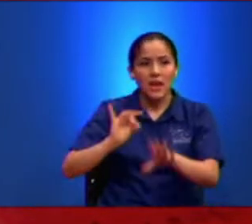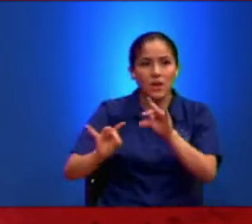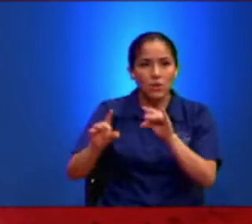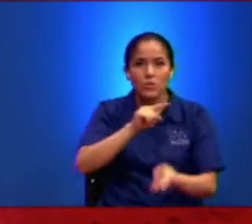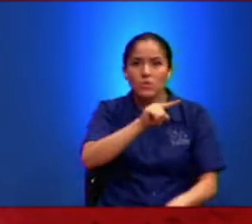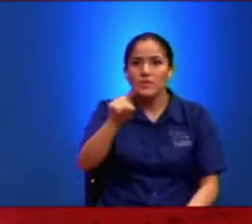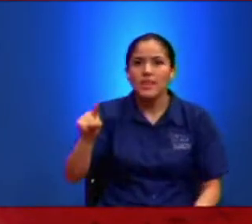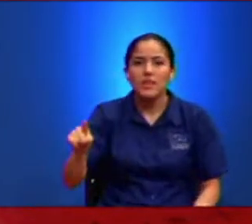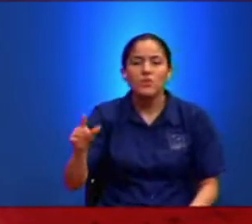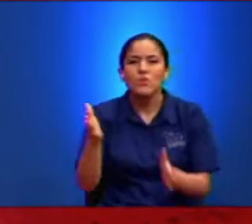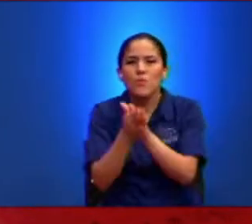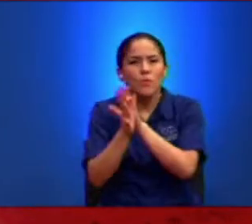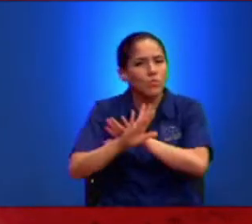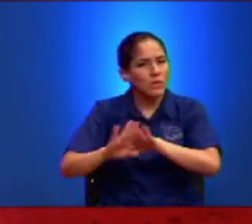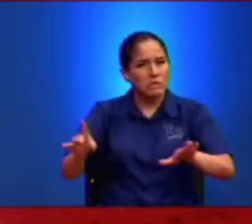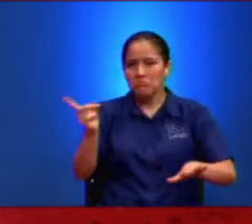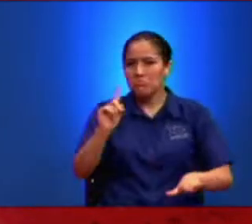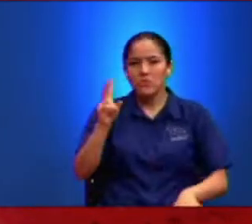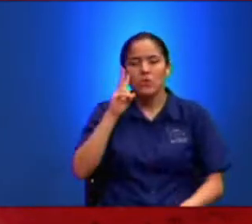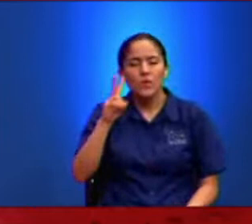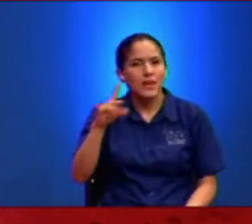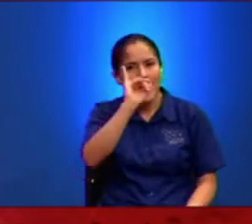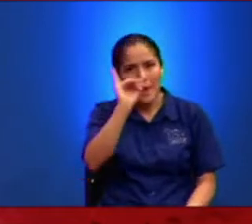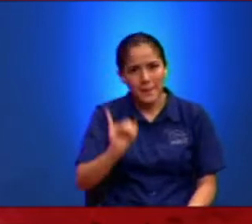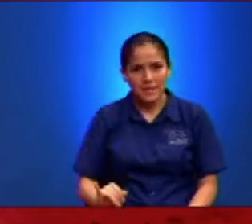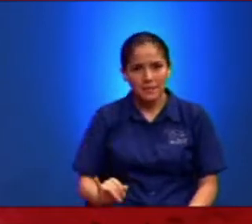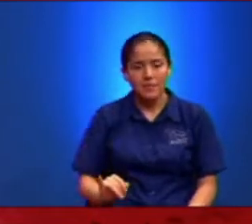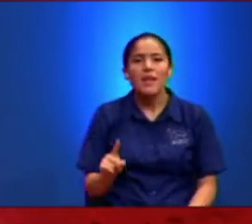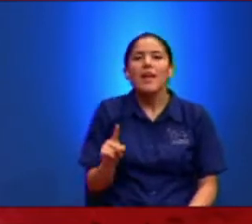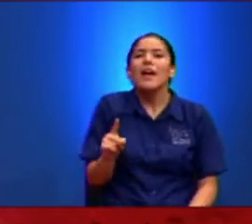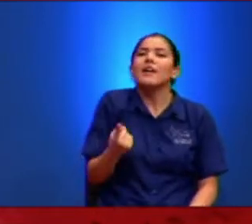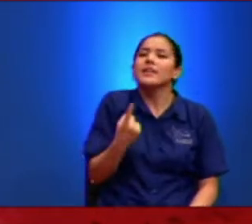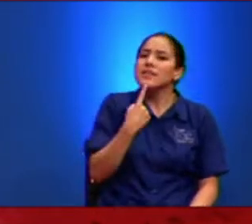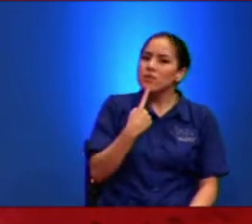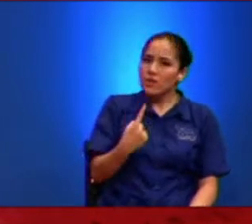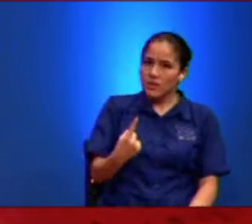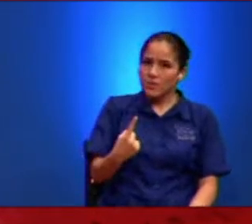No Verán Muerte Jamás Ahora ¿A quién Se Lo Dijo